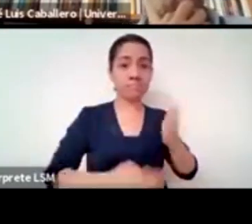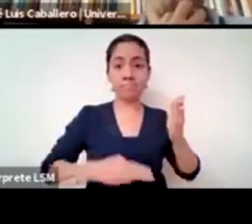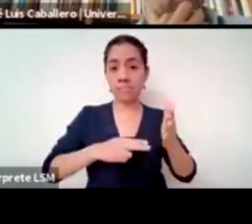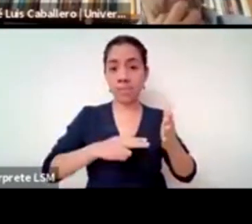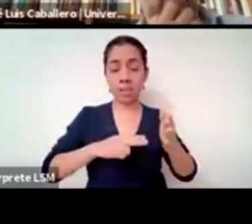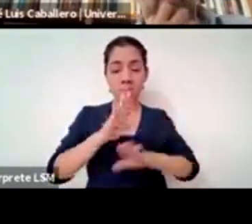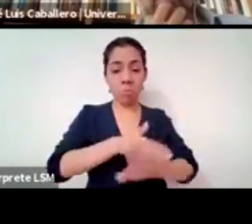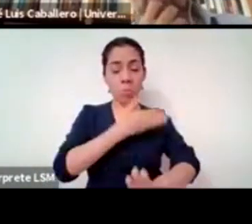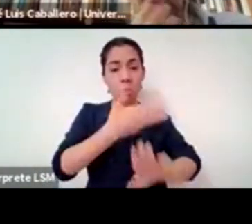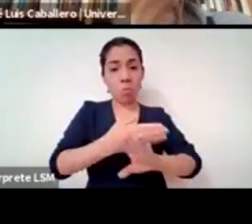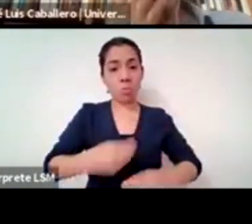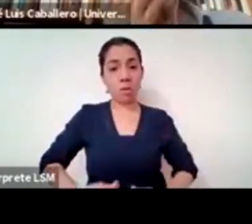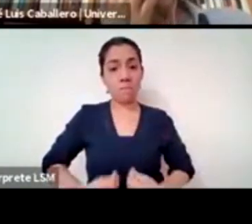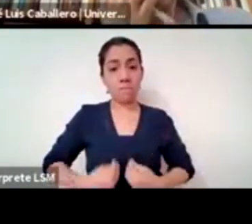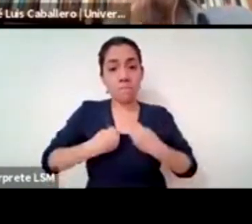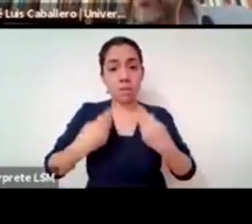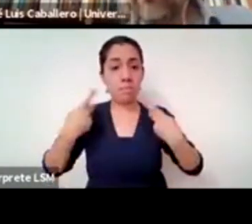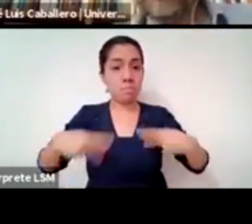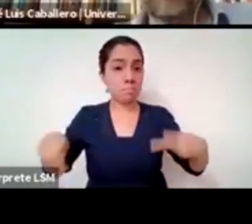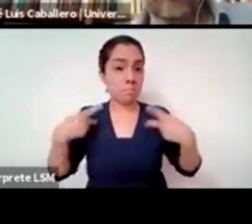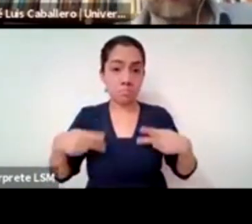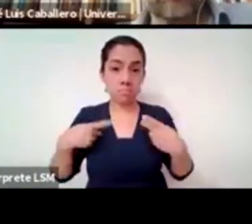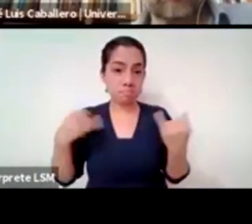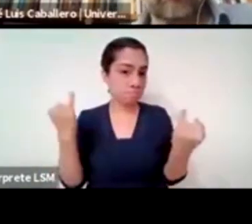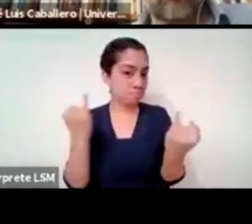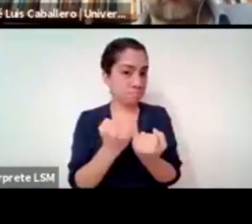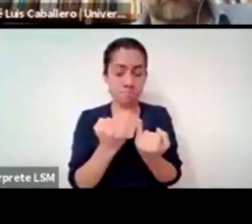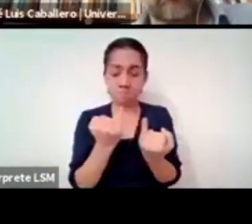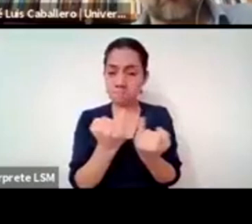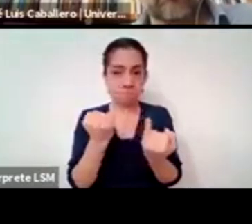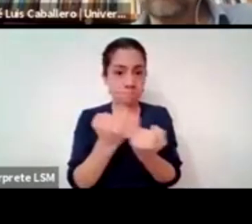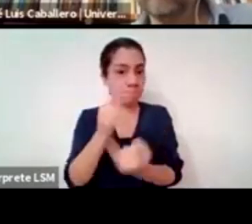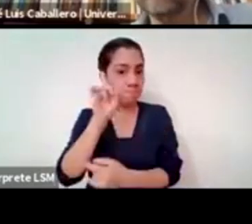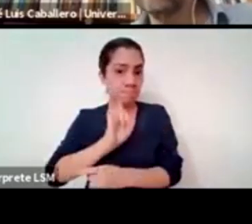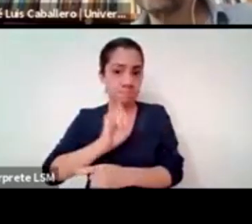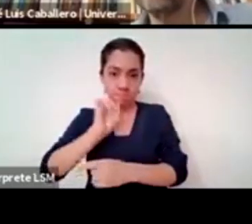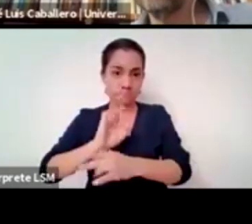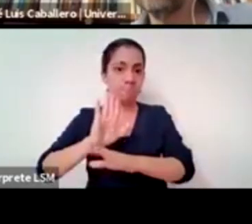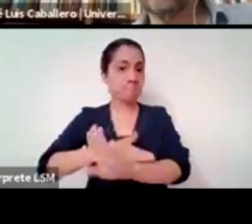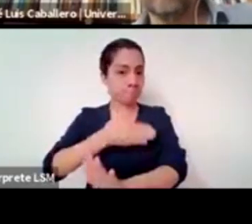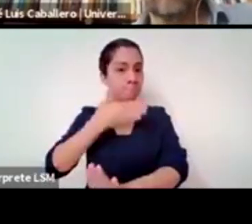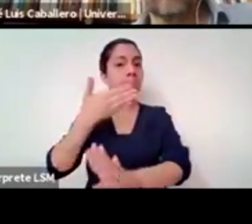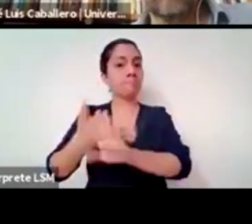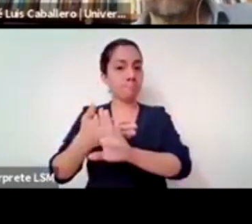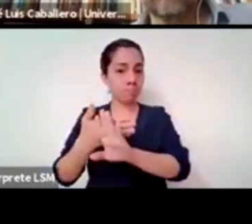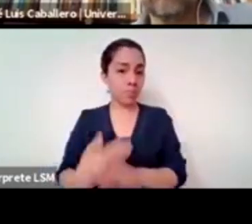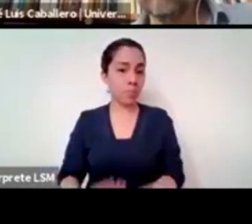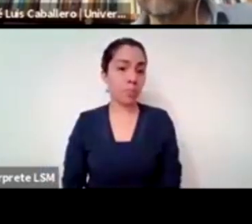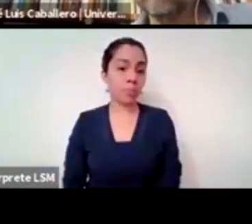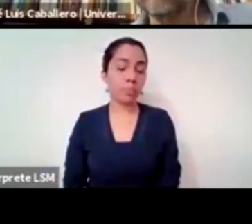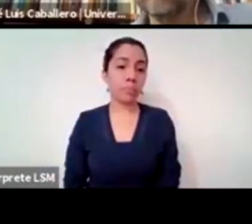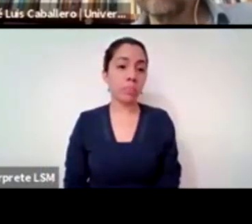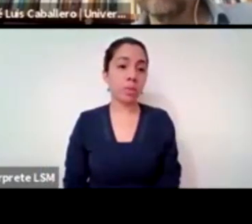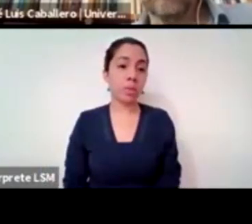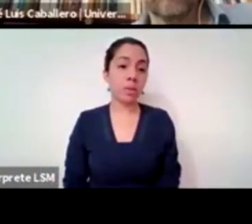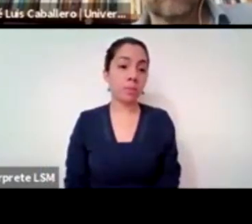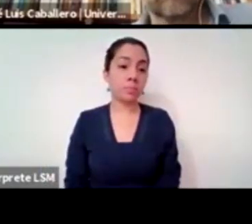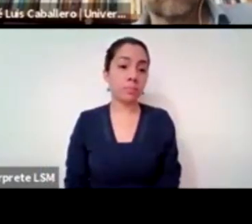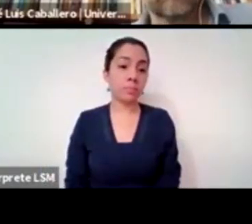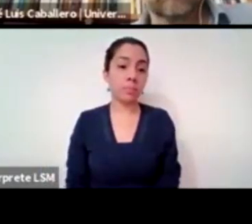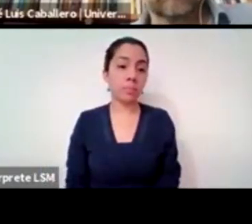respeta la vida de las mujeres yo les voy a hablar bueno quería decirle